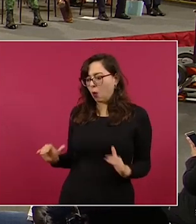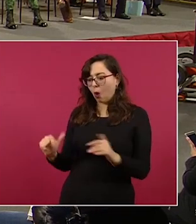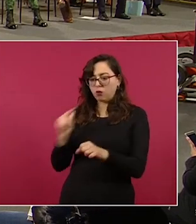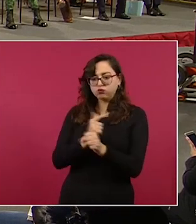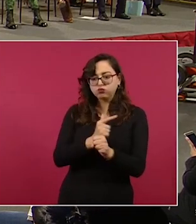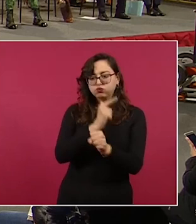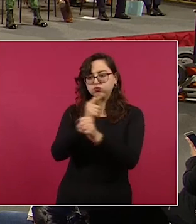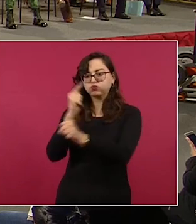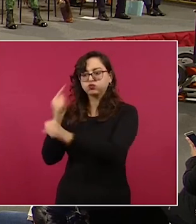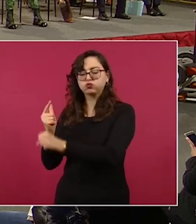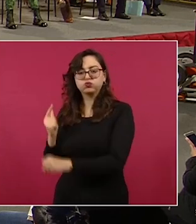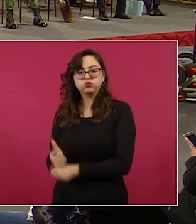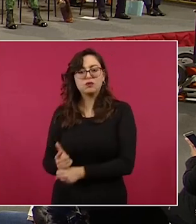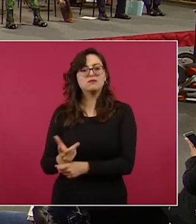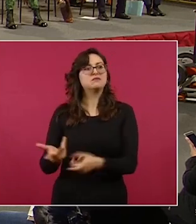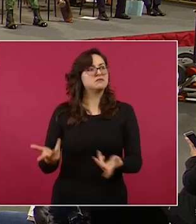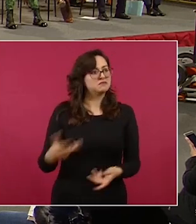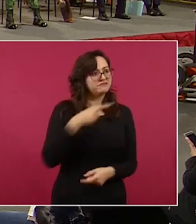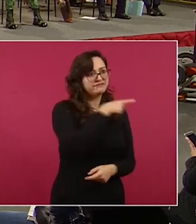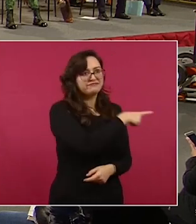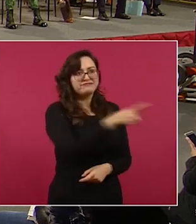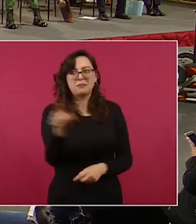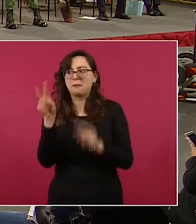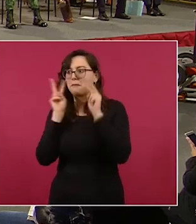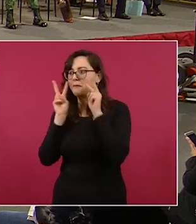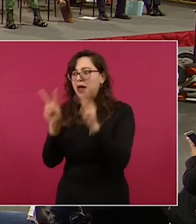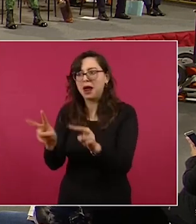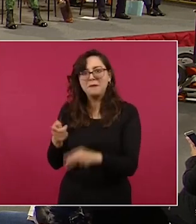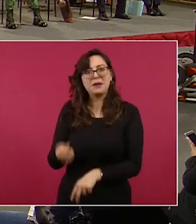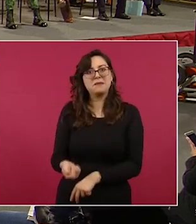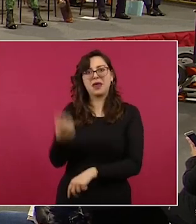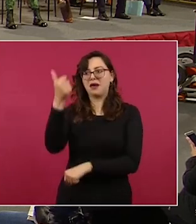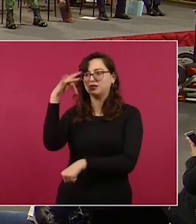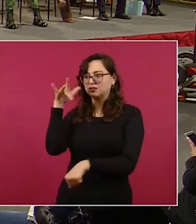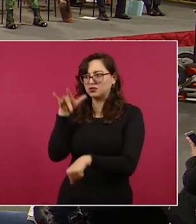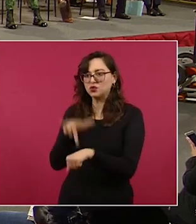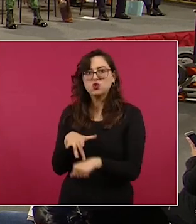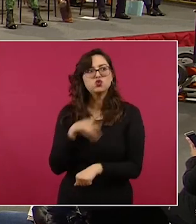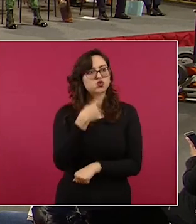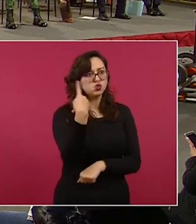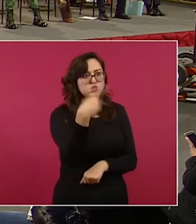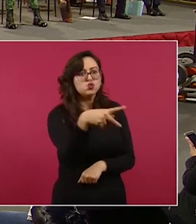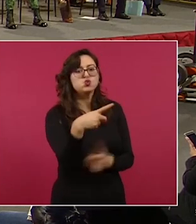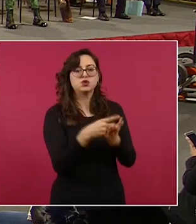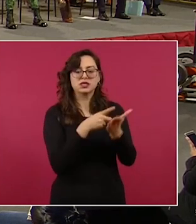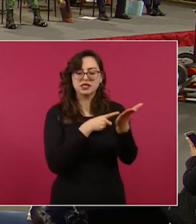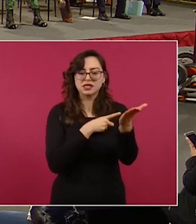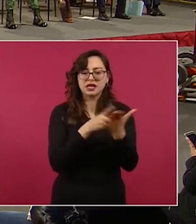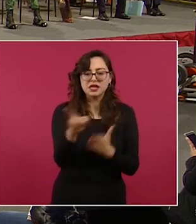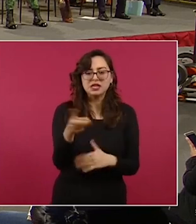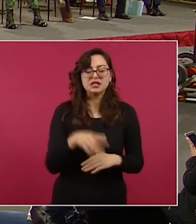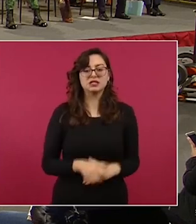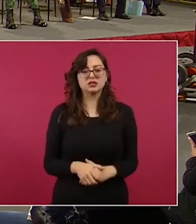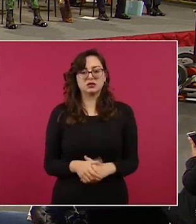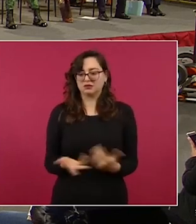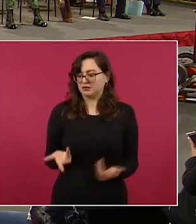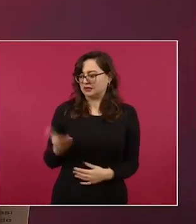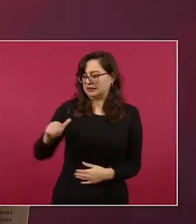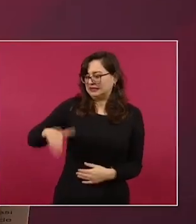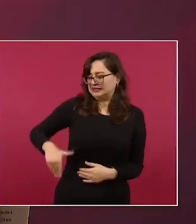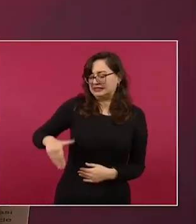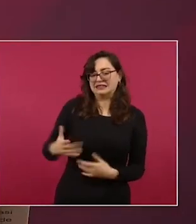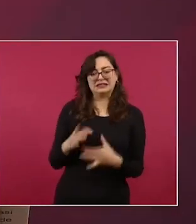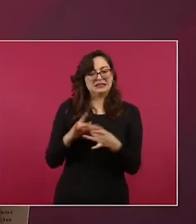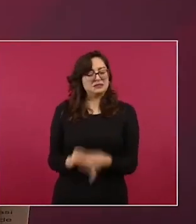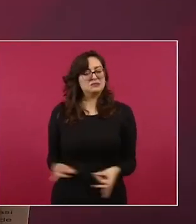conocer. Y hablaba hace un momento Diego de Mugil, de Pamul II, hablaba la secretaria de Medio Ambiente del Parque